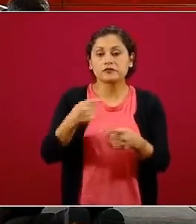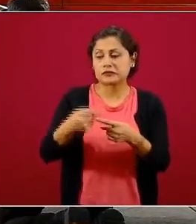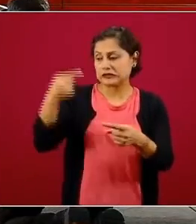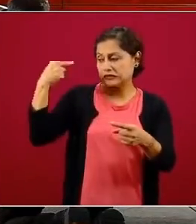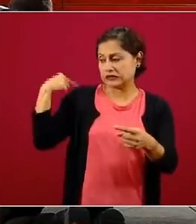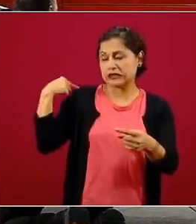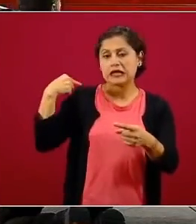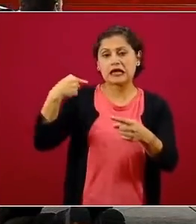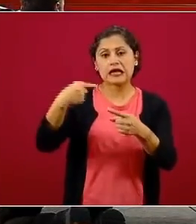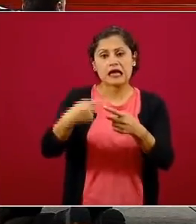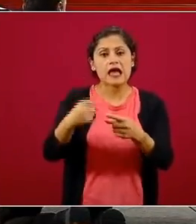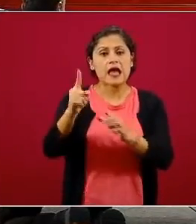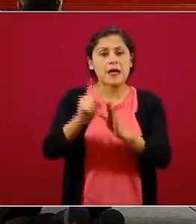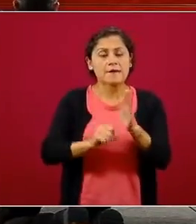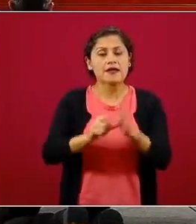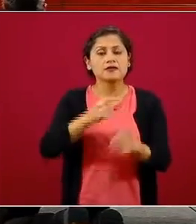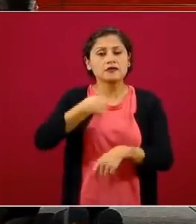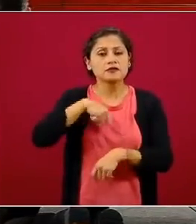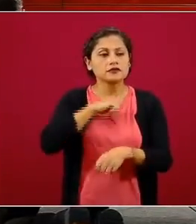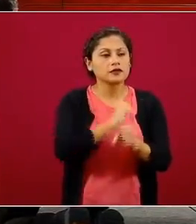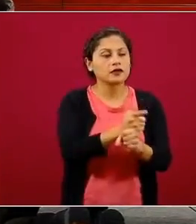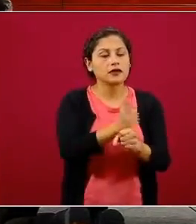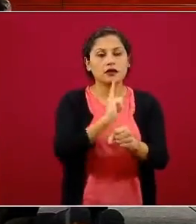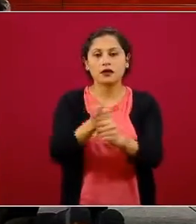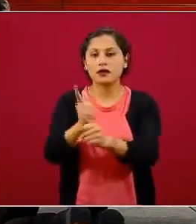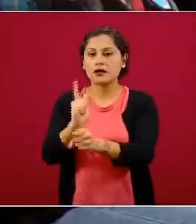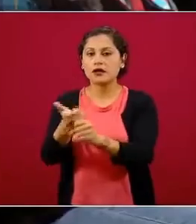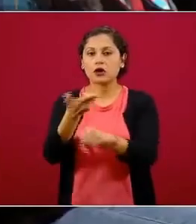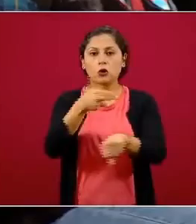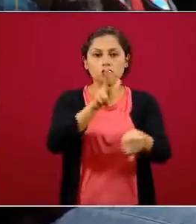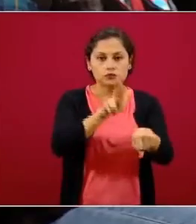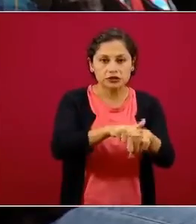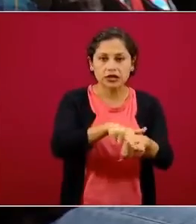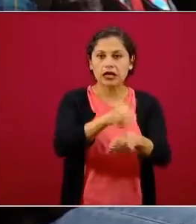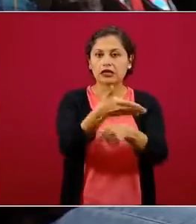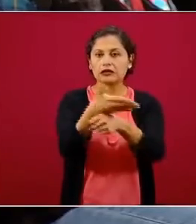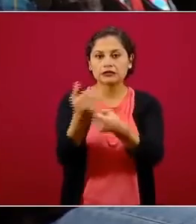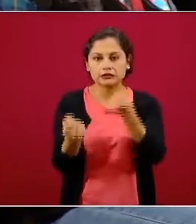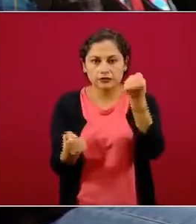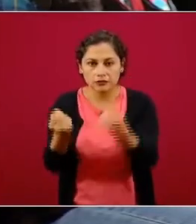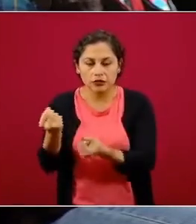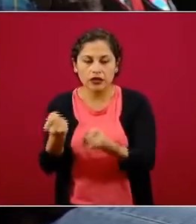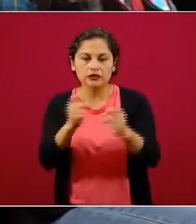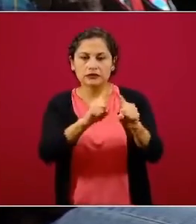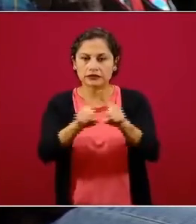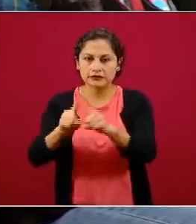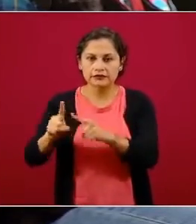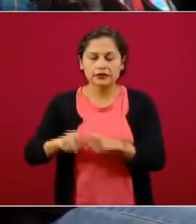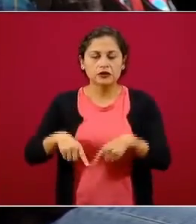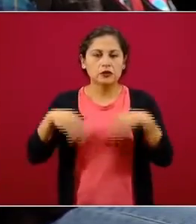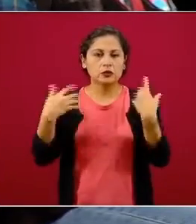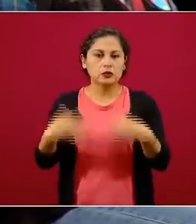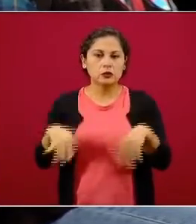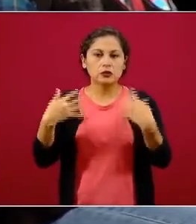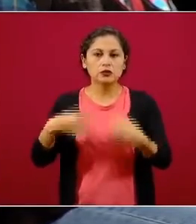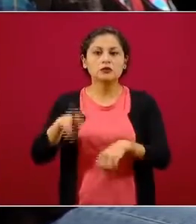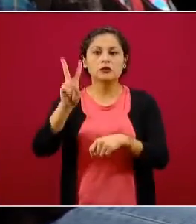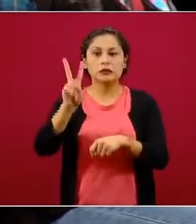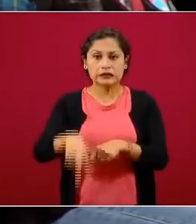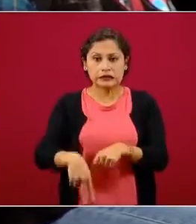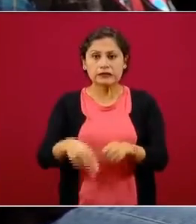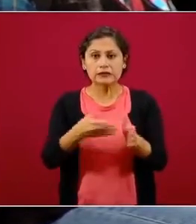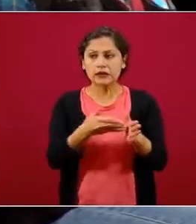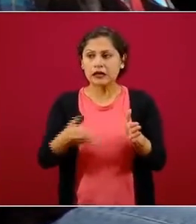en los hospitales, en las periferias, en las ambulancias, es la cuarta parte de lo que pudo haber pasado si no se hubieran